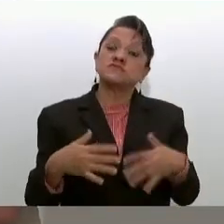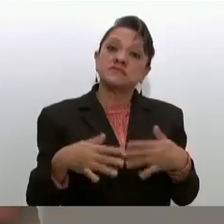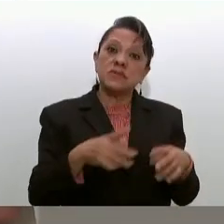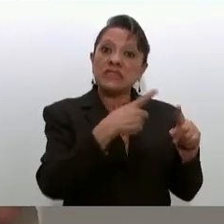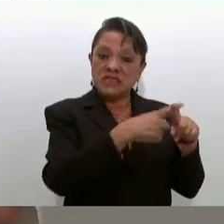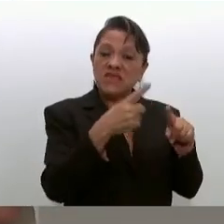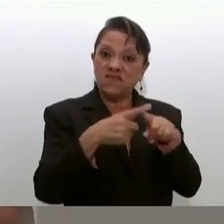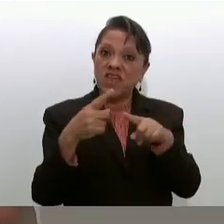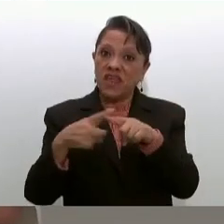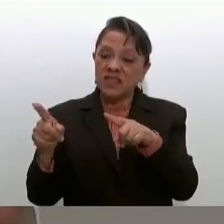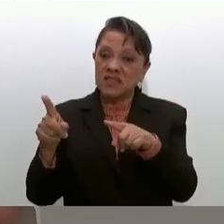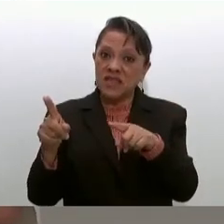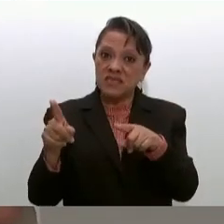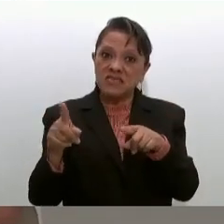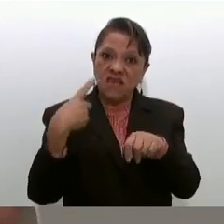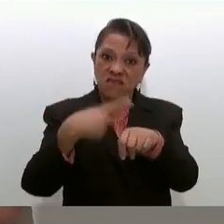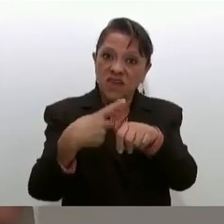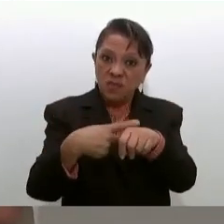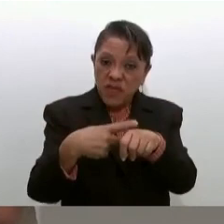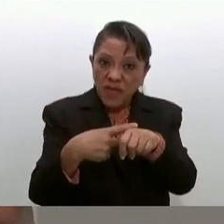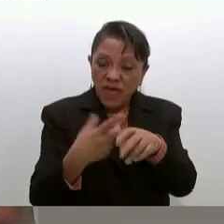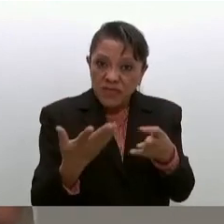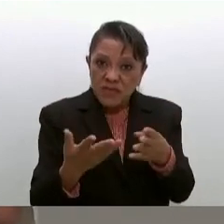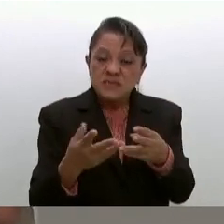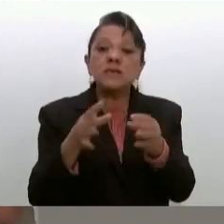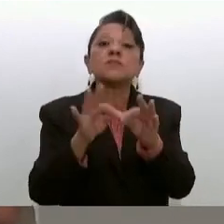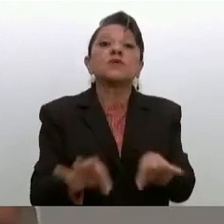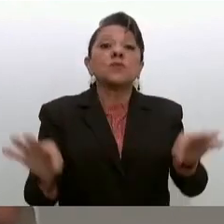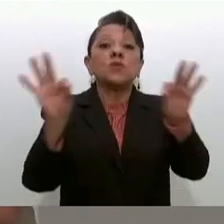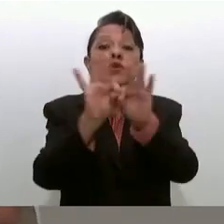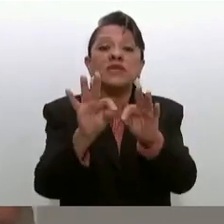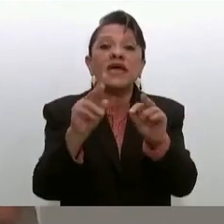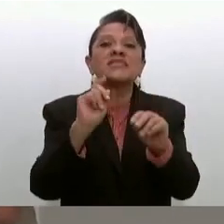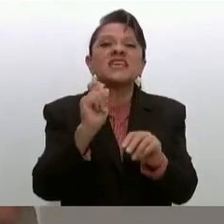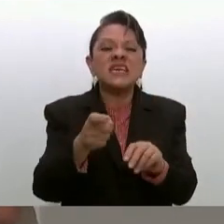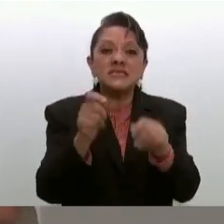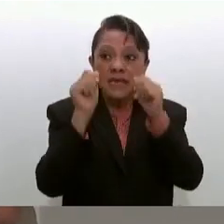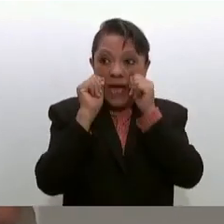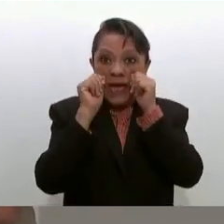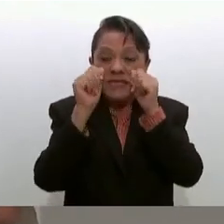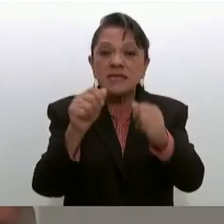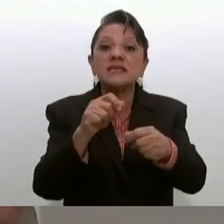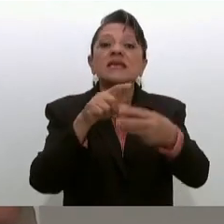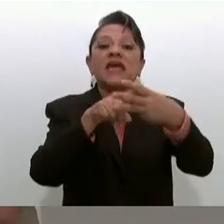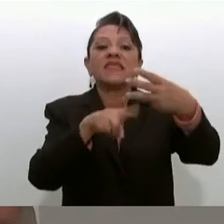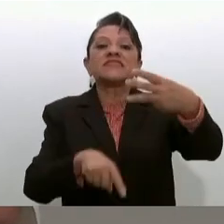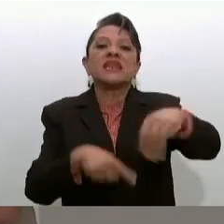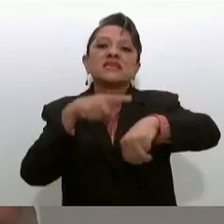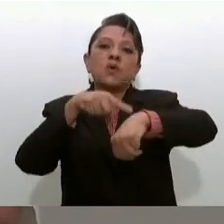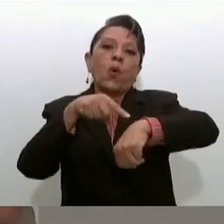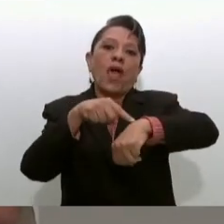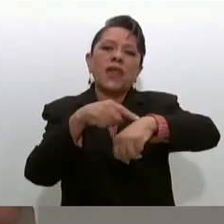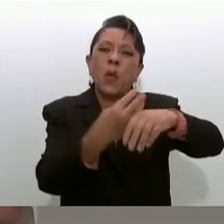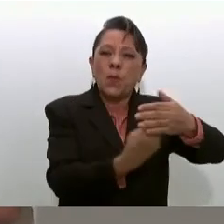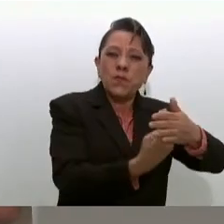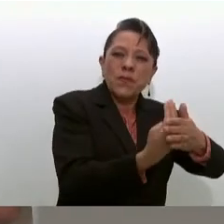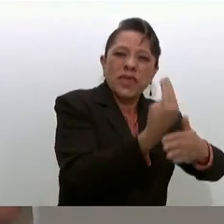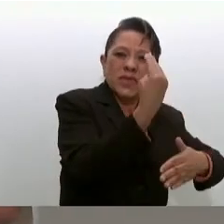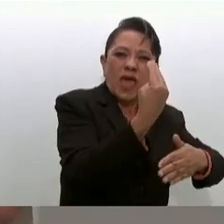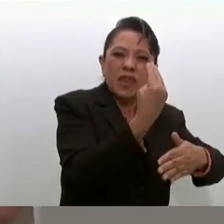y tenerlos cubriendo los tres turnos los 365 años, días del año.